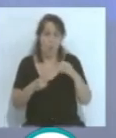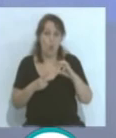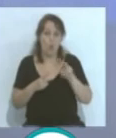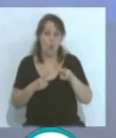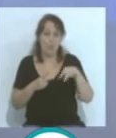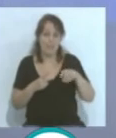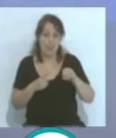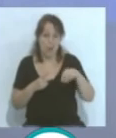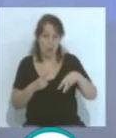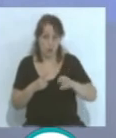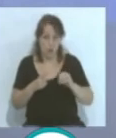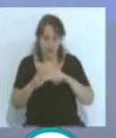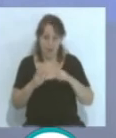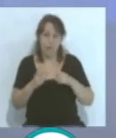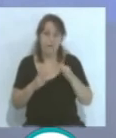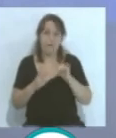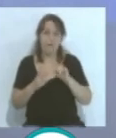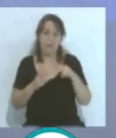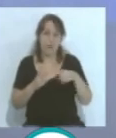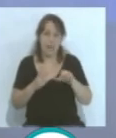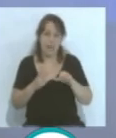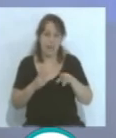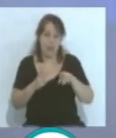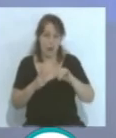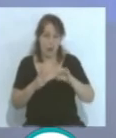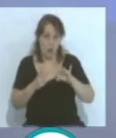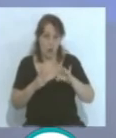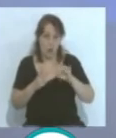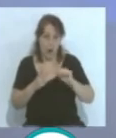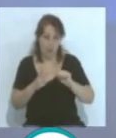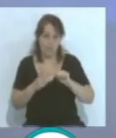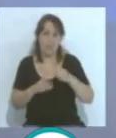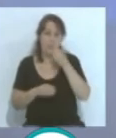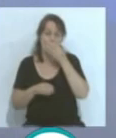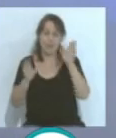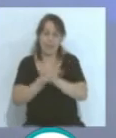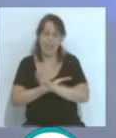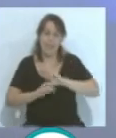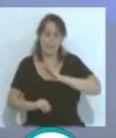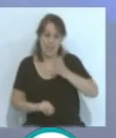hablando de la Iglesia Cerberiana. Que tengan una muy buena noche, hasta mañana.